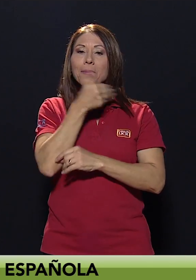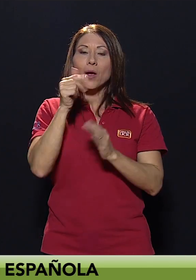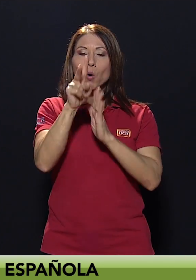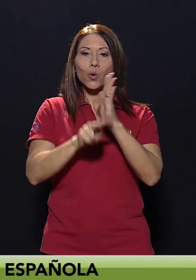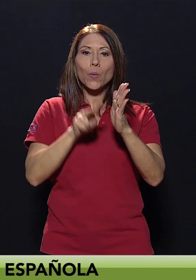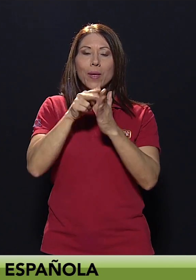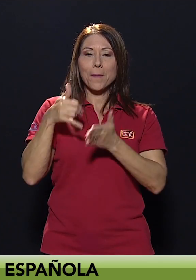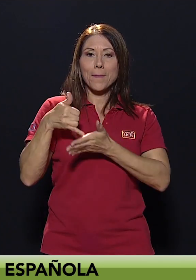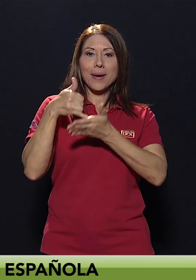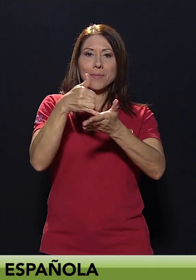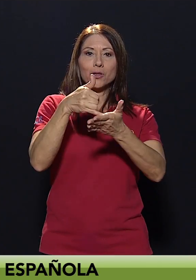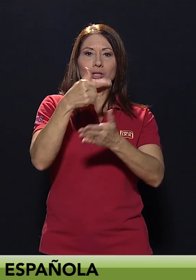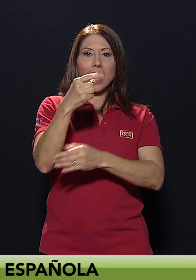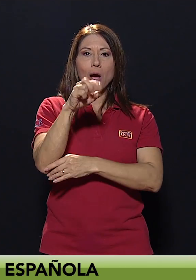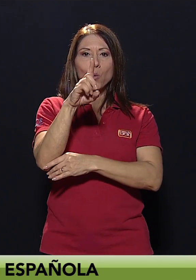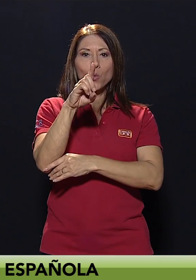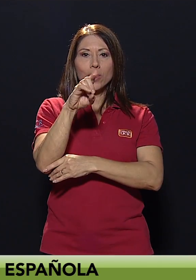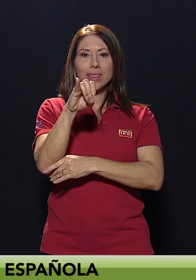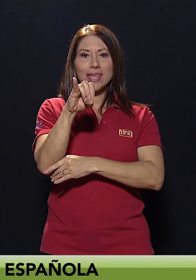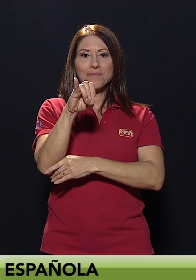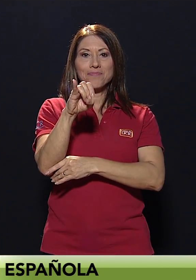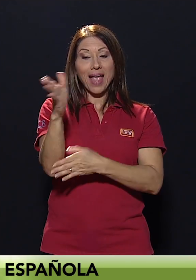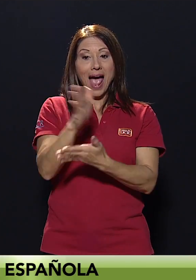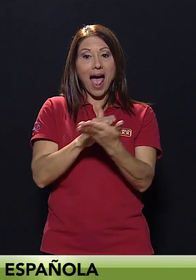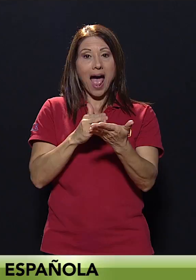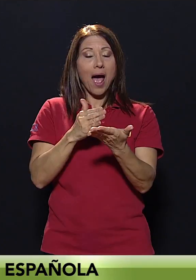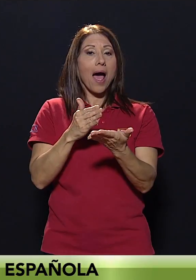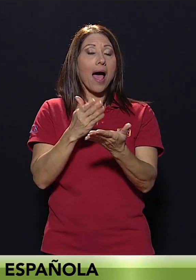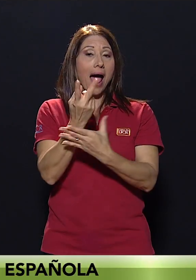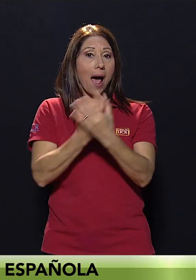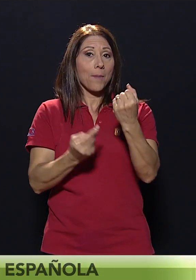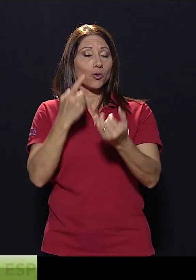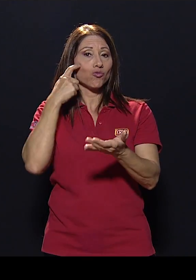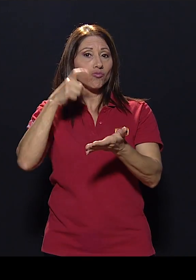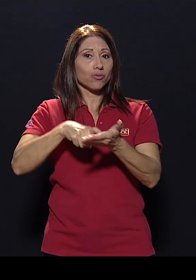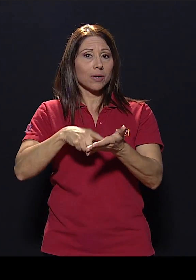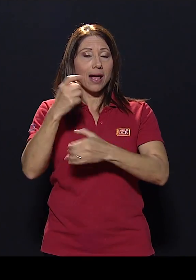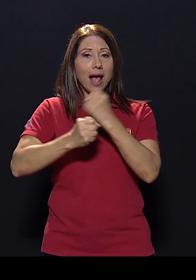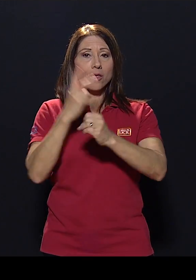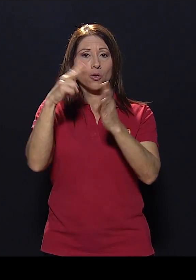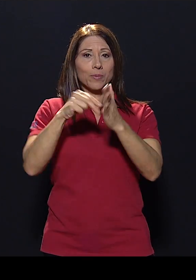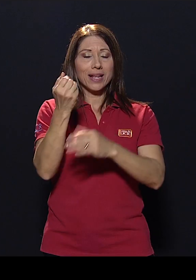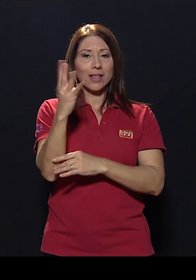Mejor Documental en Premios Gaudí, ambas con decoraciones en el 2014.